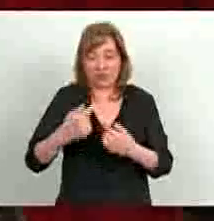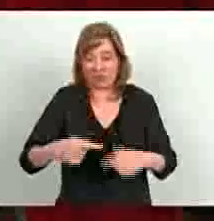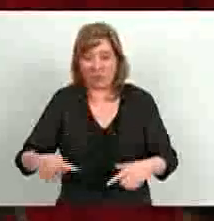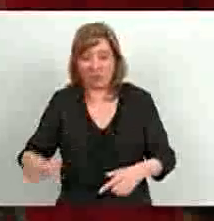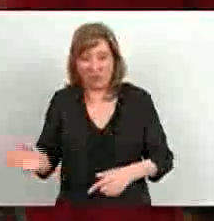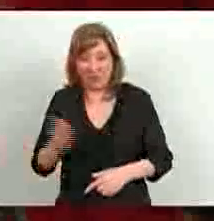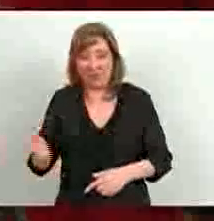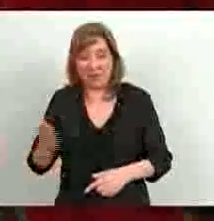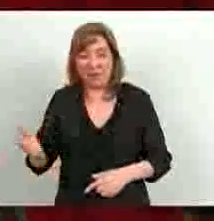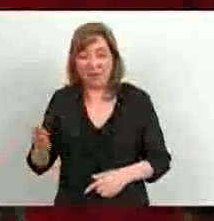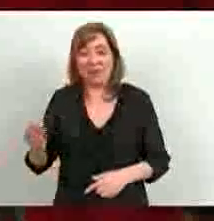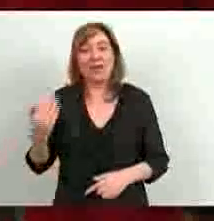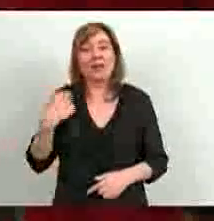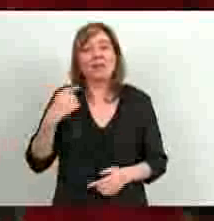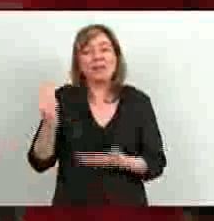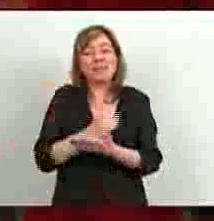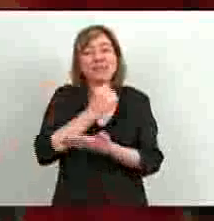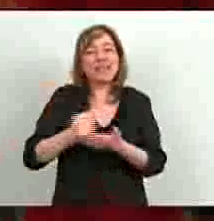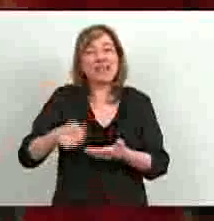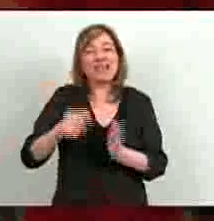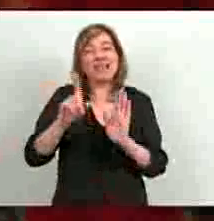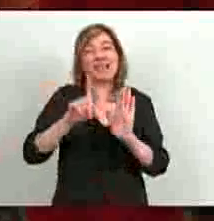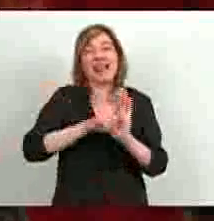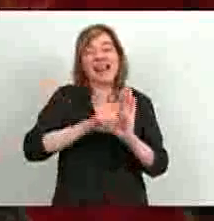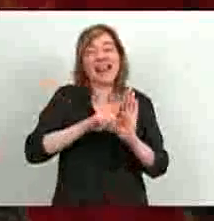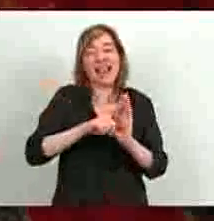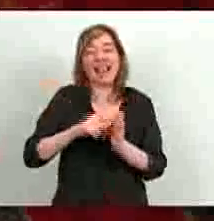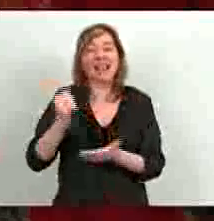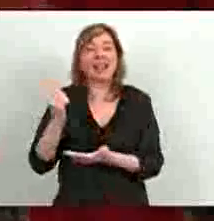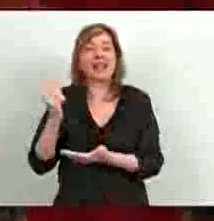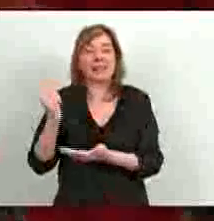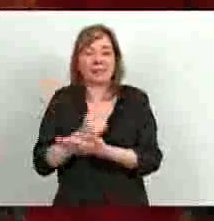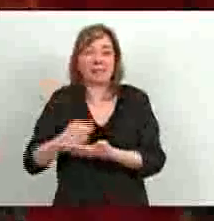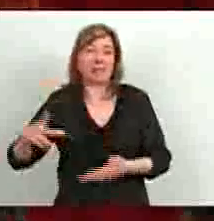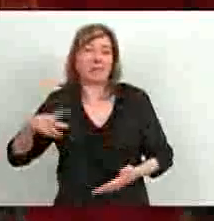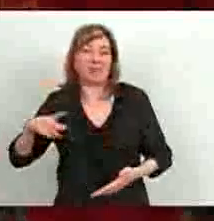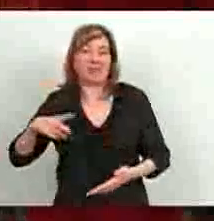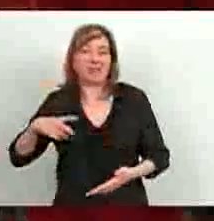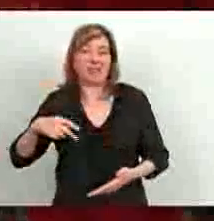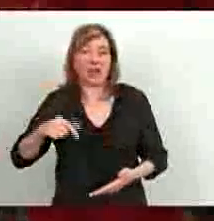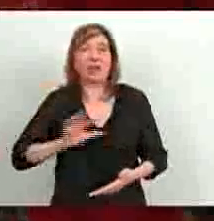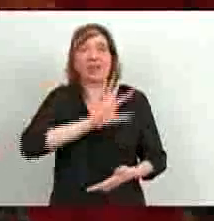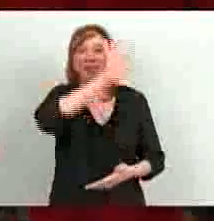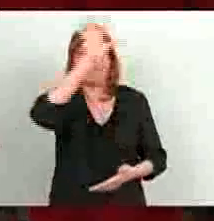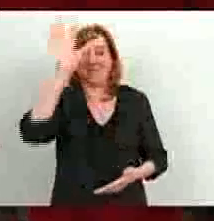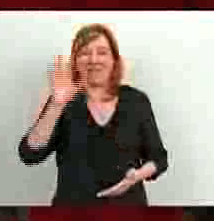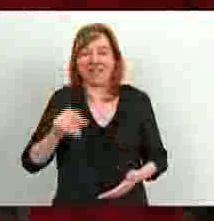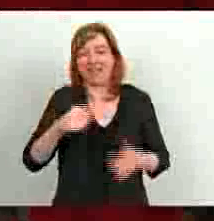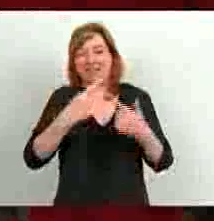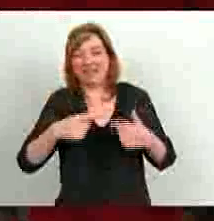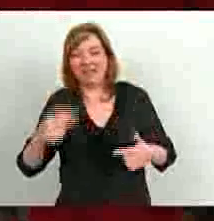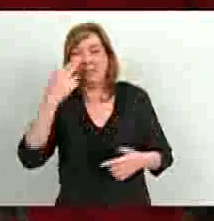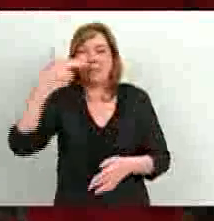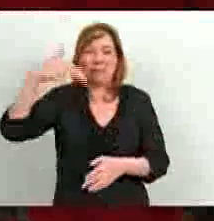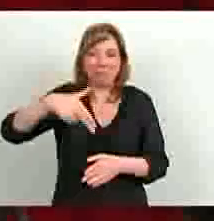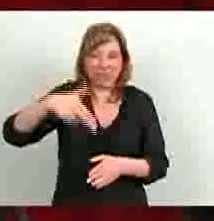se sancionó la ley de privatización y federalización de hidrocarburos,